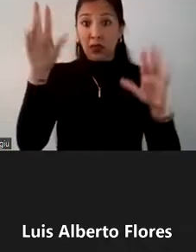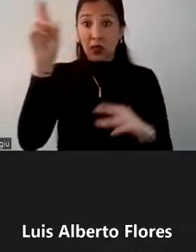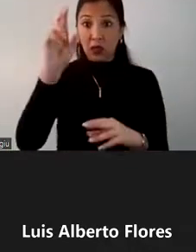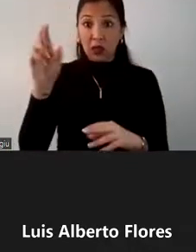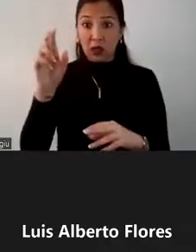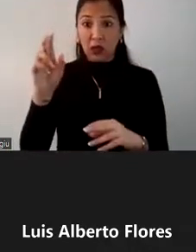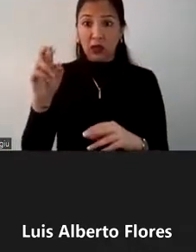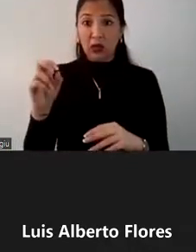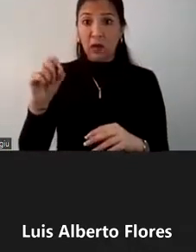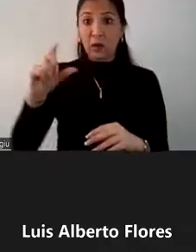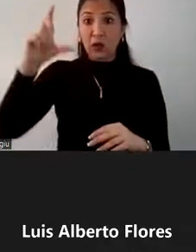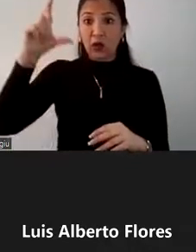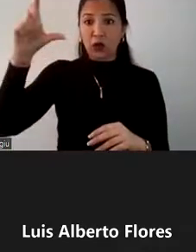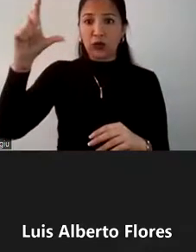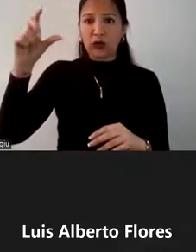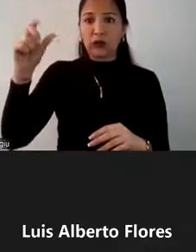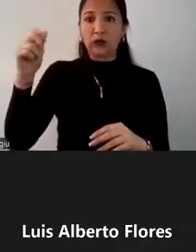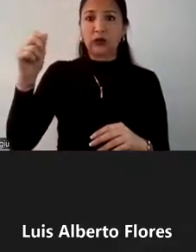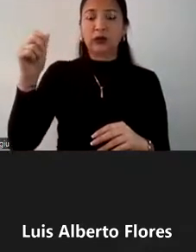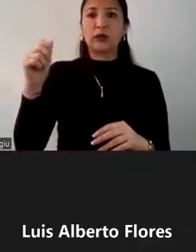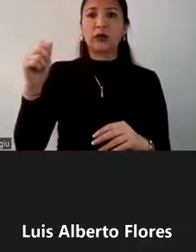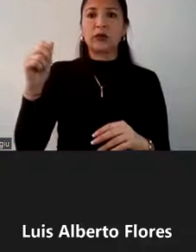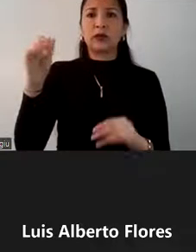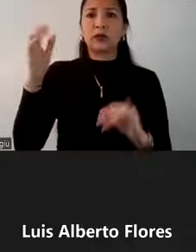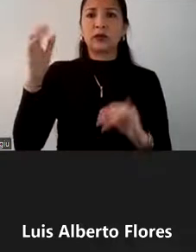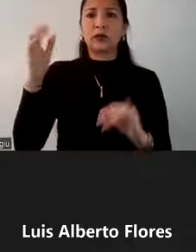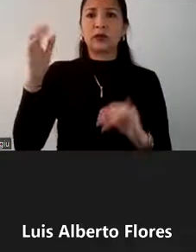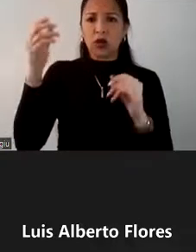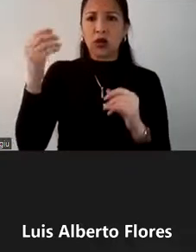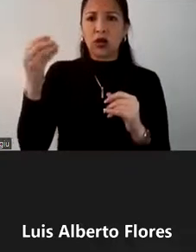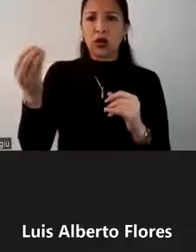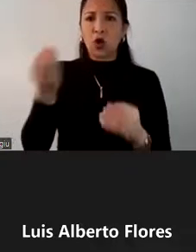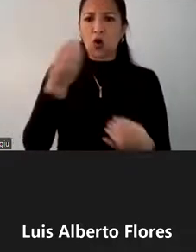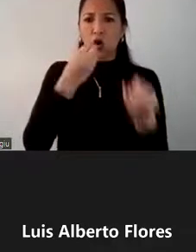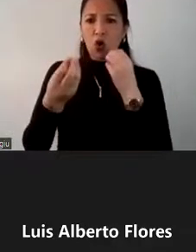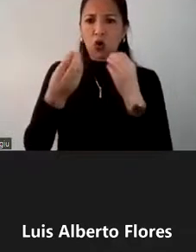PBI, 6 dólares es producto del consumo.